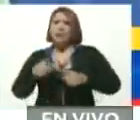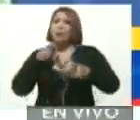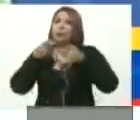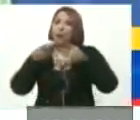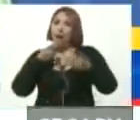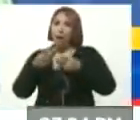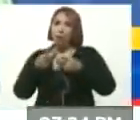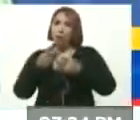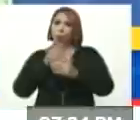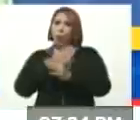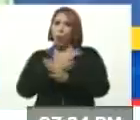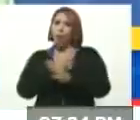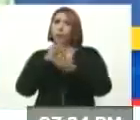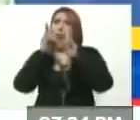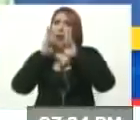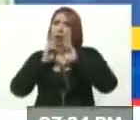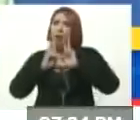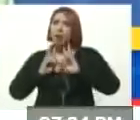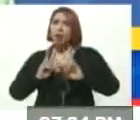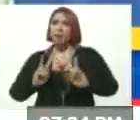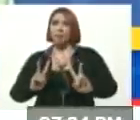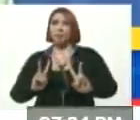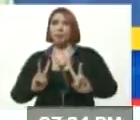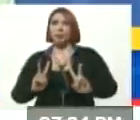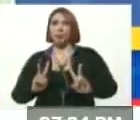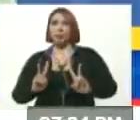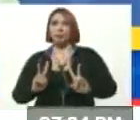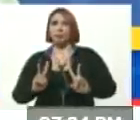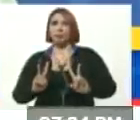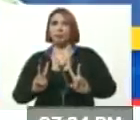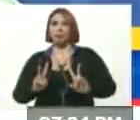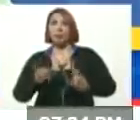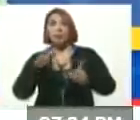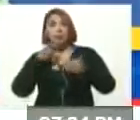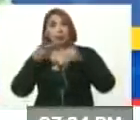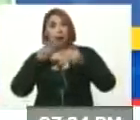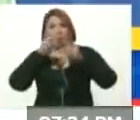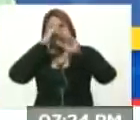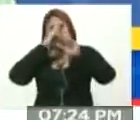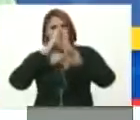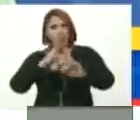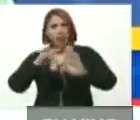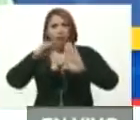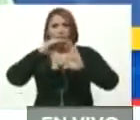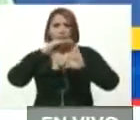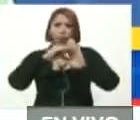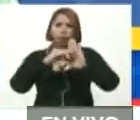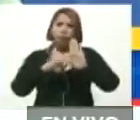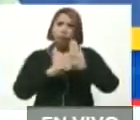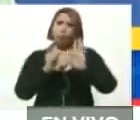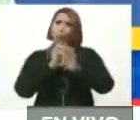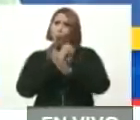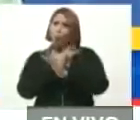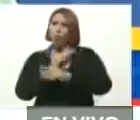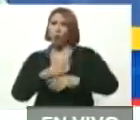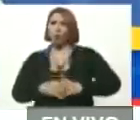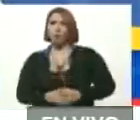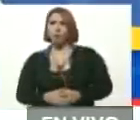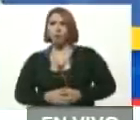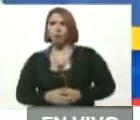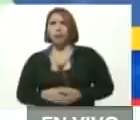jugando limpio, diálogo respetando las reglas de juego, diálogo